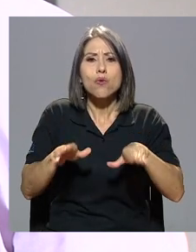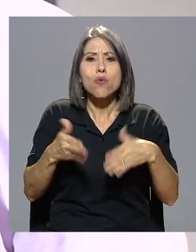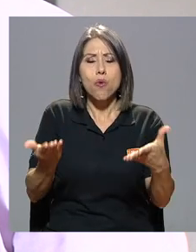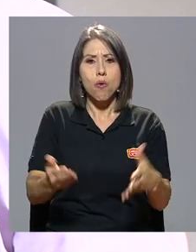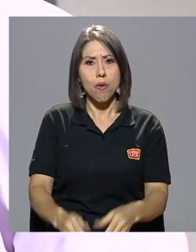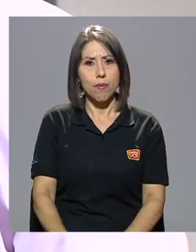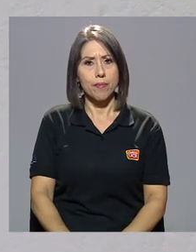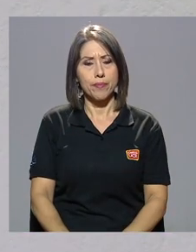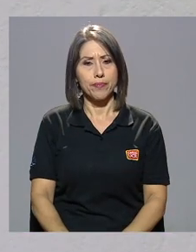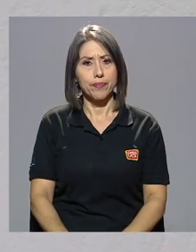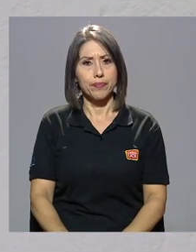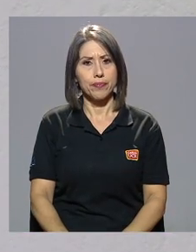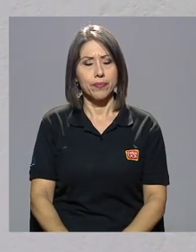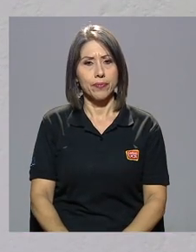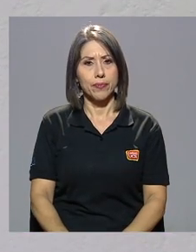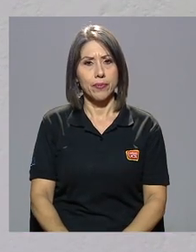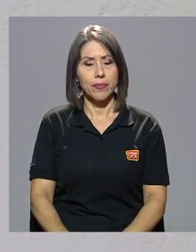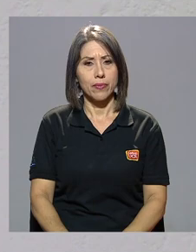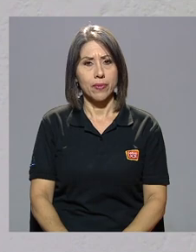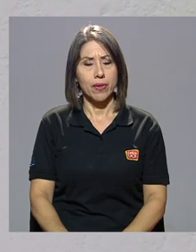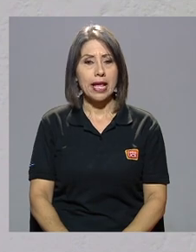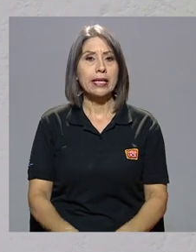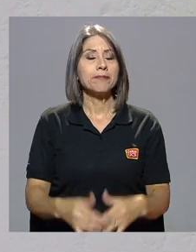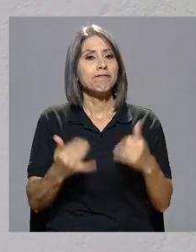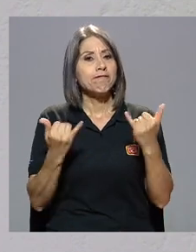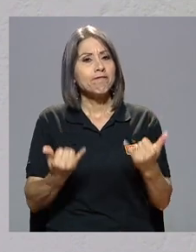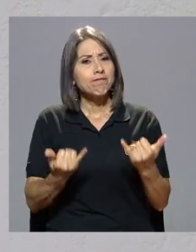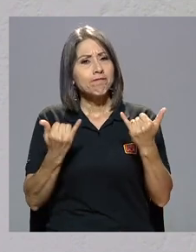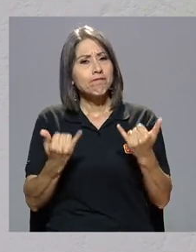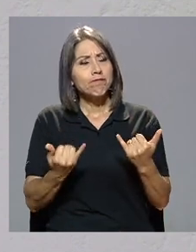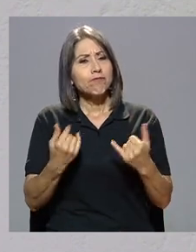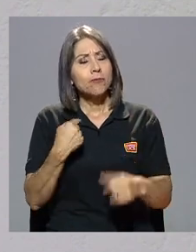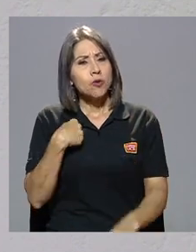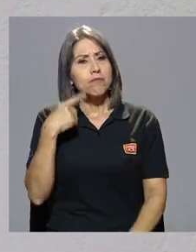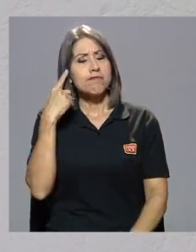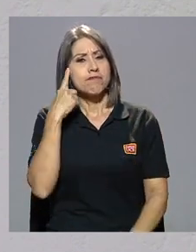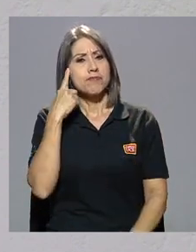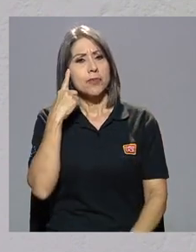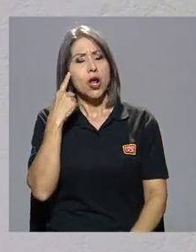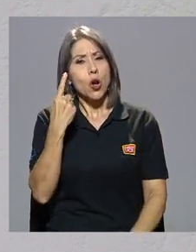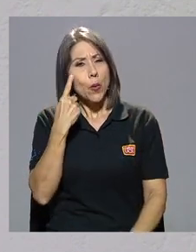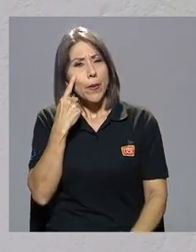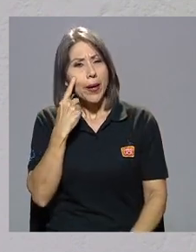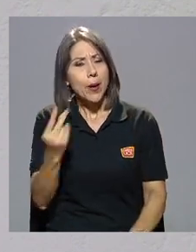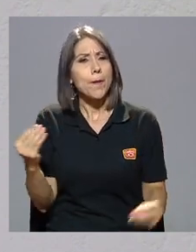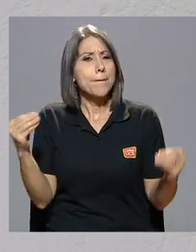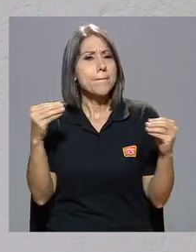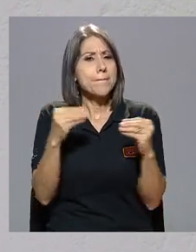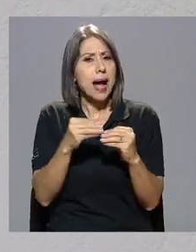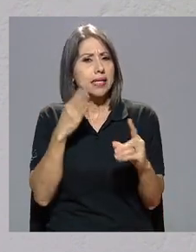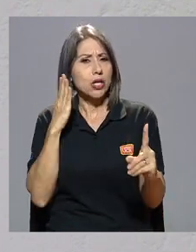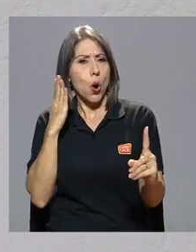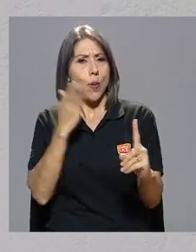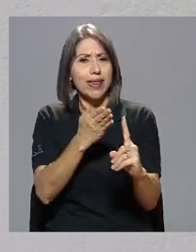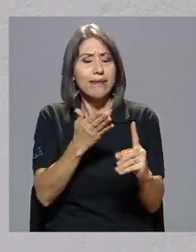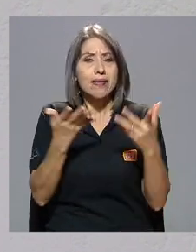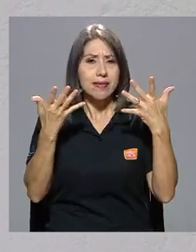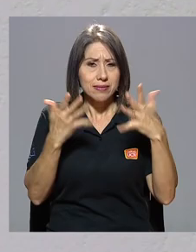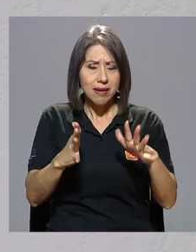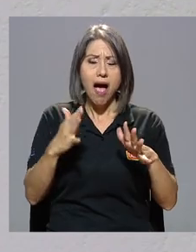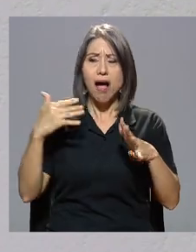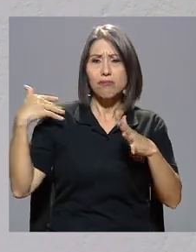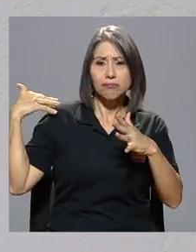describiría? Es, ahora que lo veo con más objetividad y habiendo